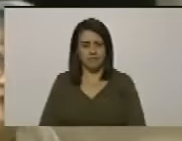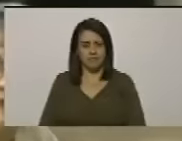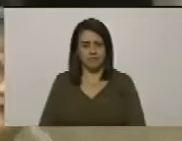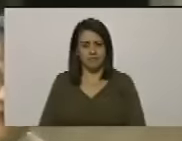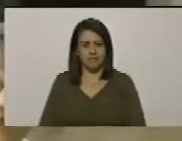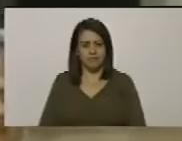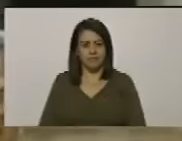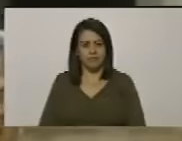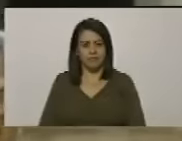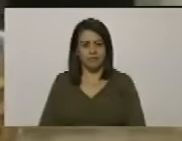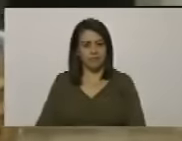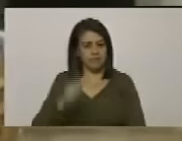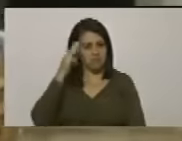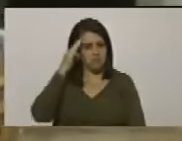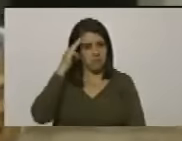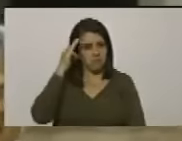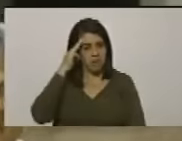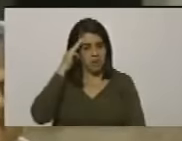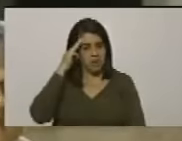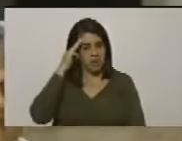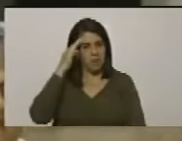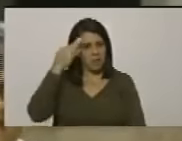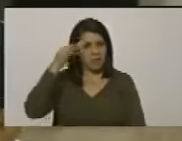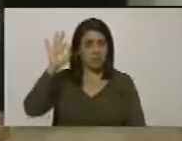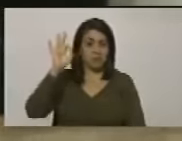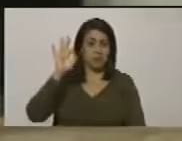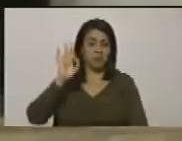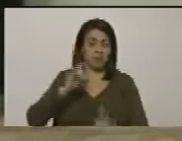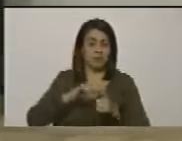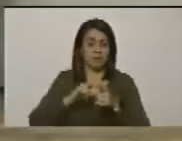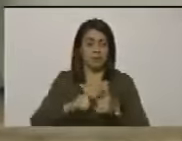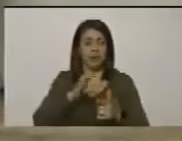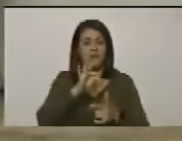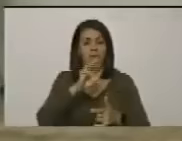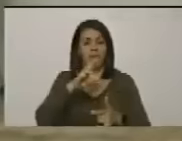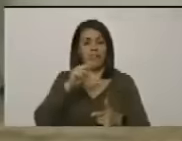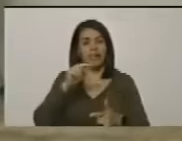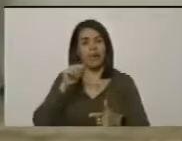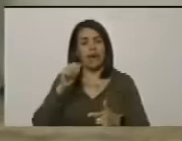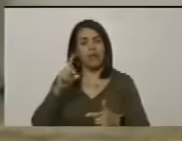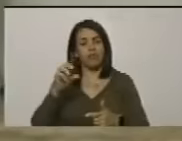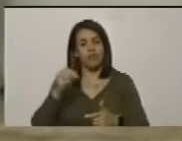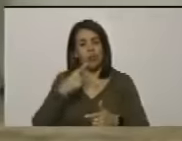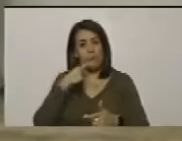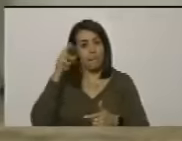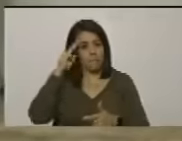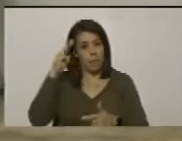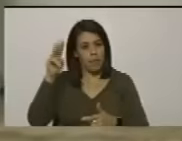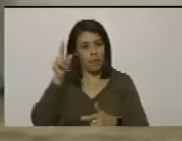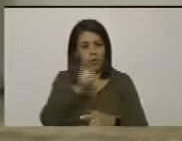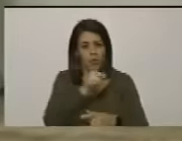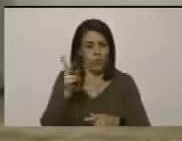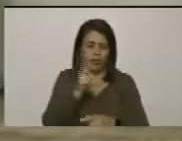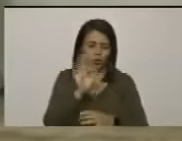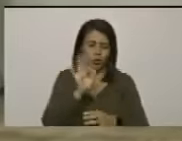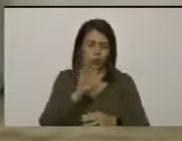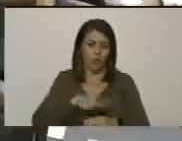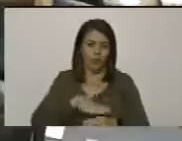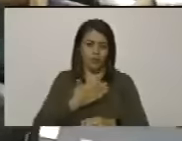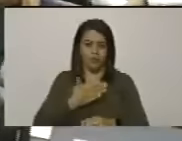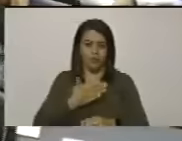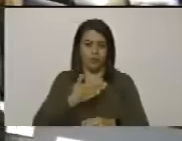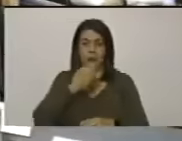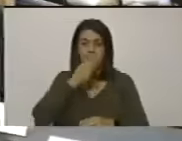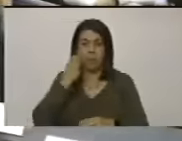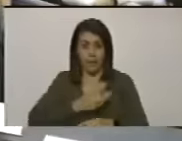la agraviada memoria la extraordinaria memoria de mi comandante Fernando Soto Rojas se la digo aquí la verdad es el